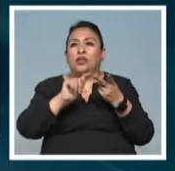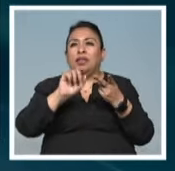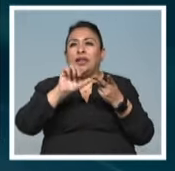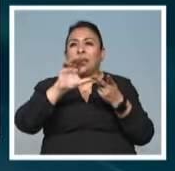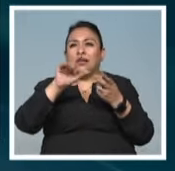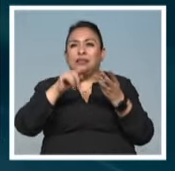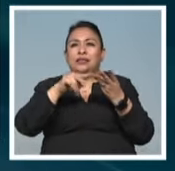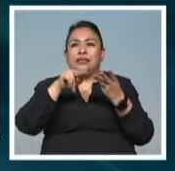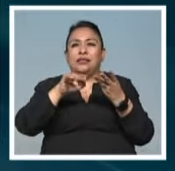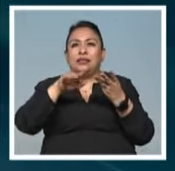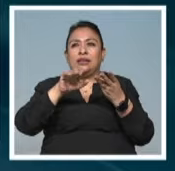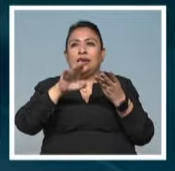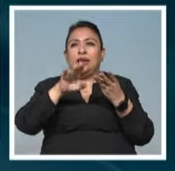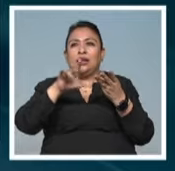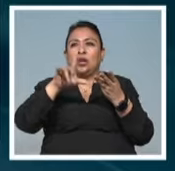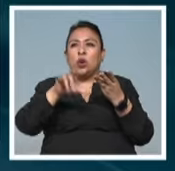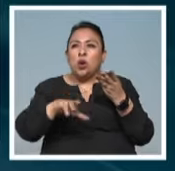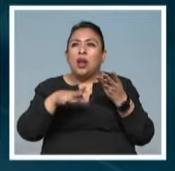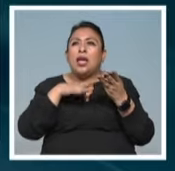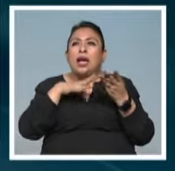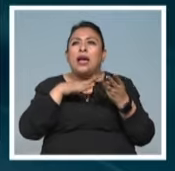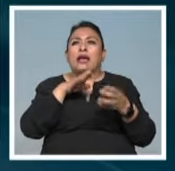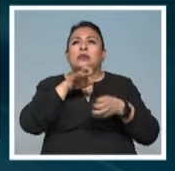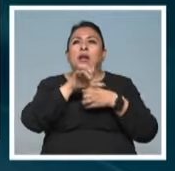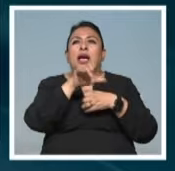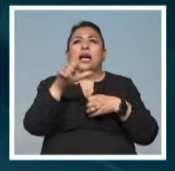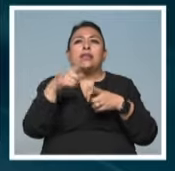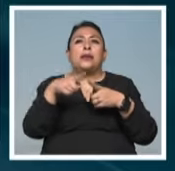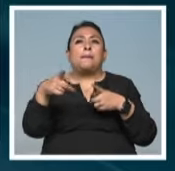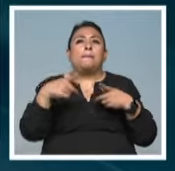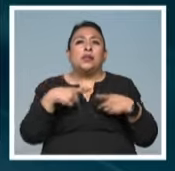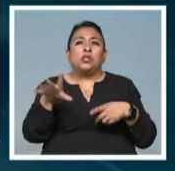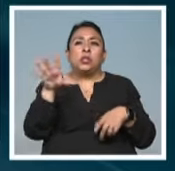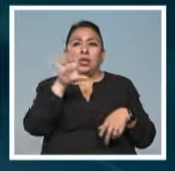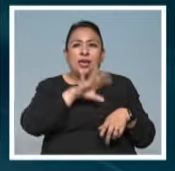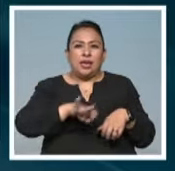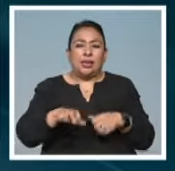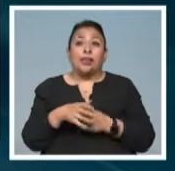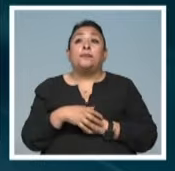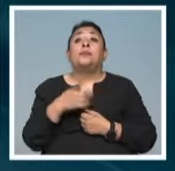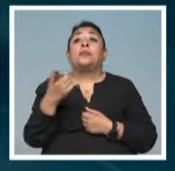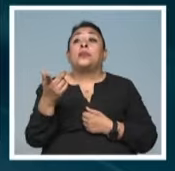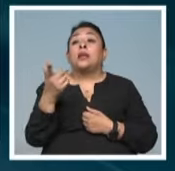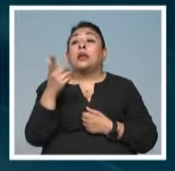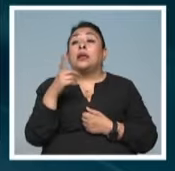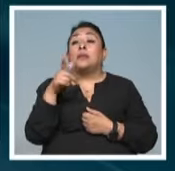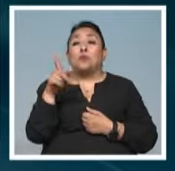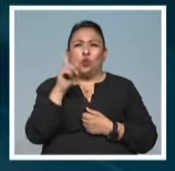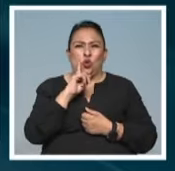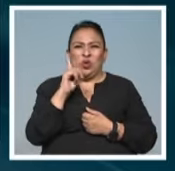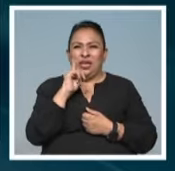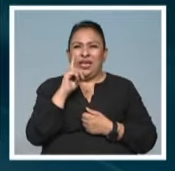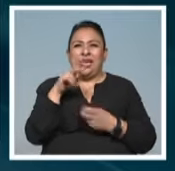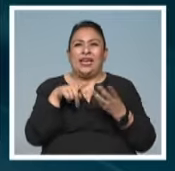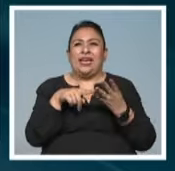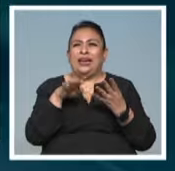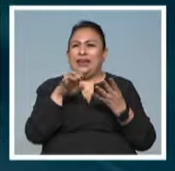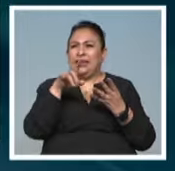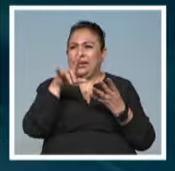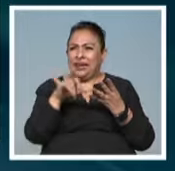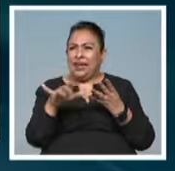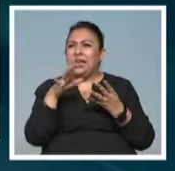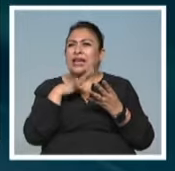y Nicki Nicole, quien regaló un momento especial a una de sus fans. Monsieur Perrine, Nelly Fortado y Sigrid